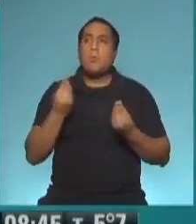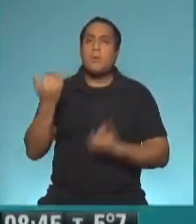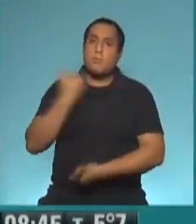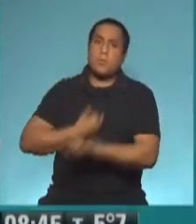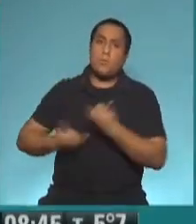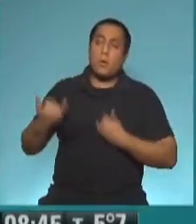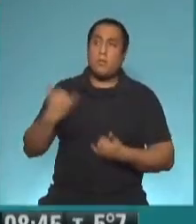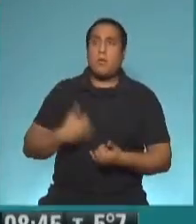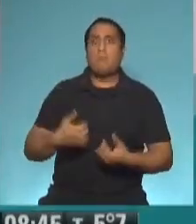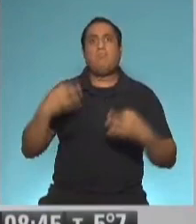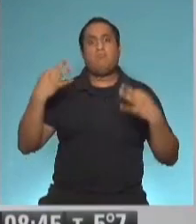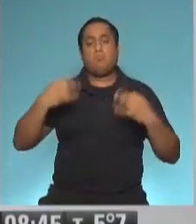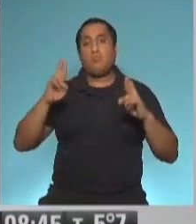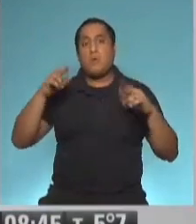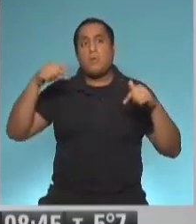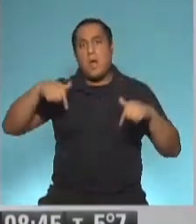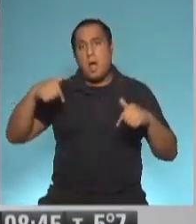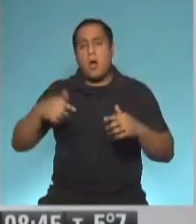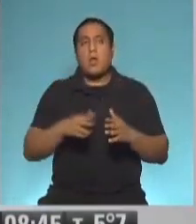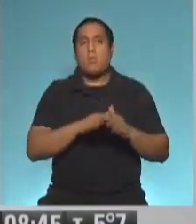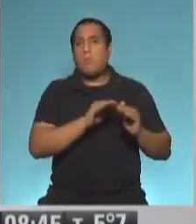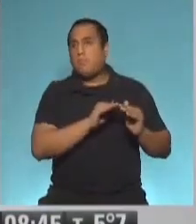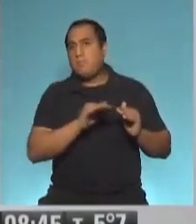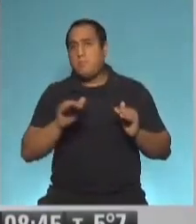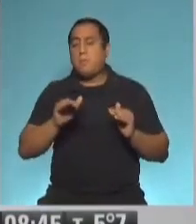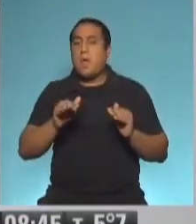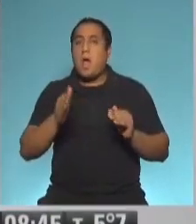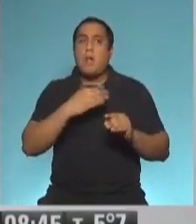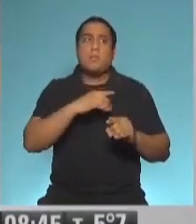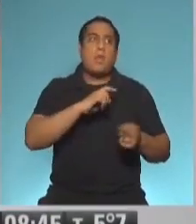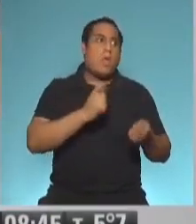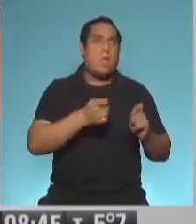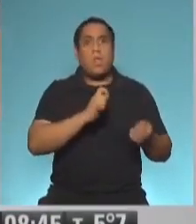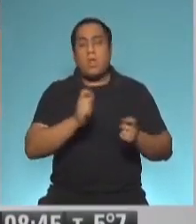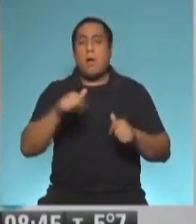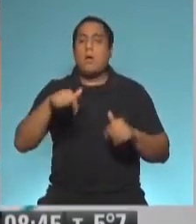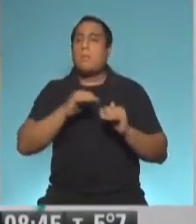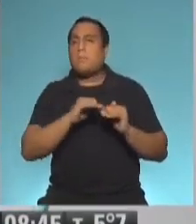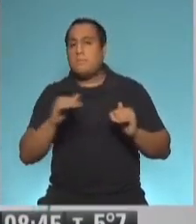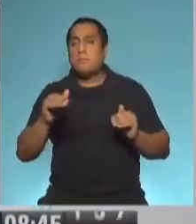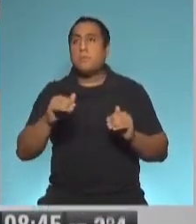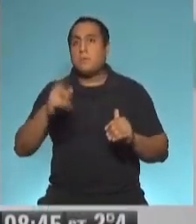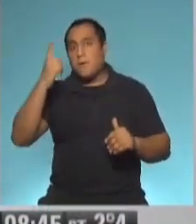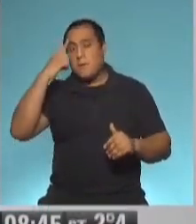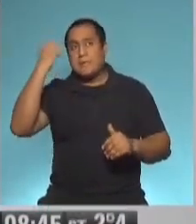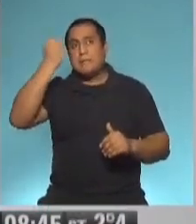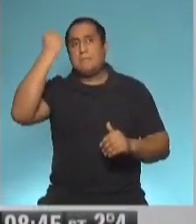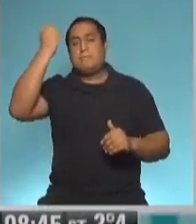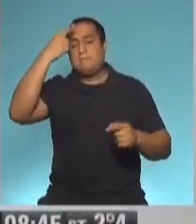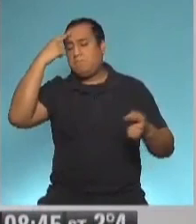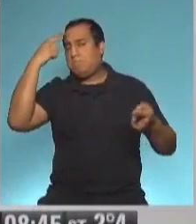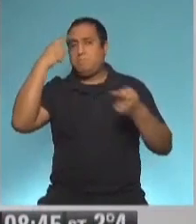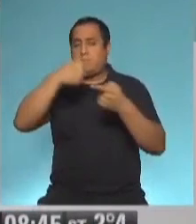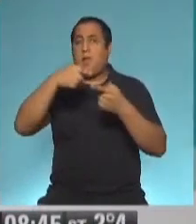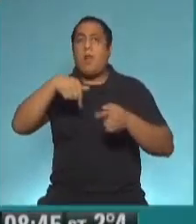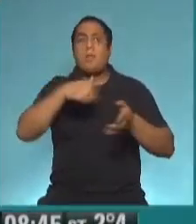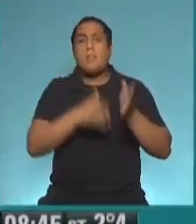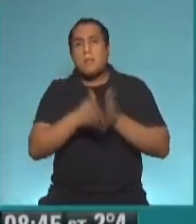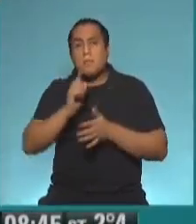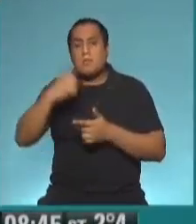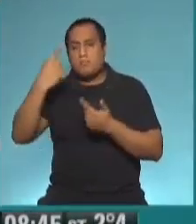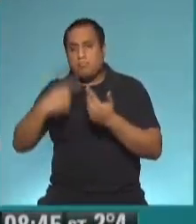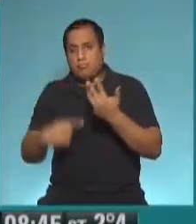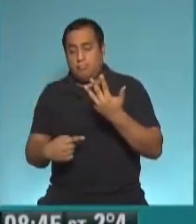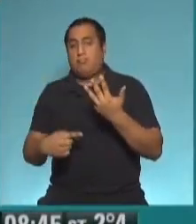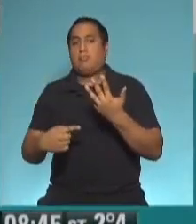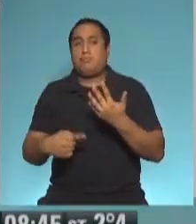suerte, está en una instancia un poco más estable que en otros tiempos y con todas las expectativas puestas en estos tratamientos que son,